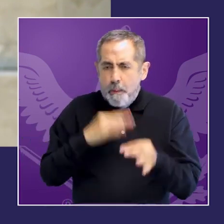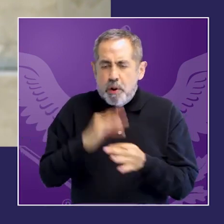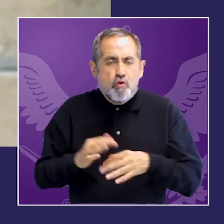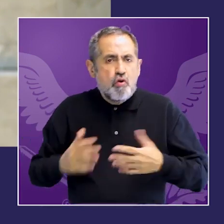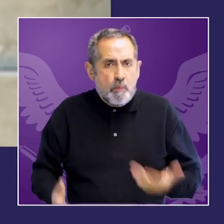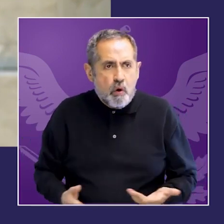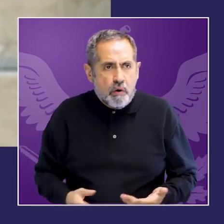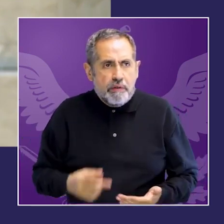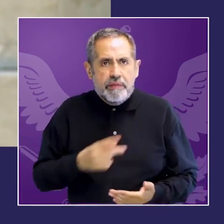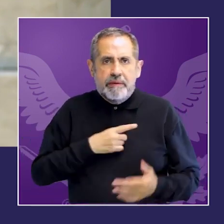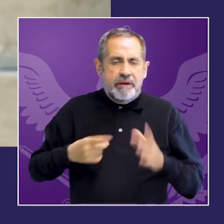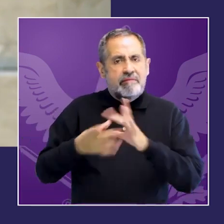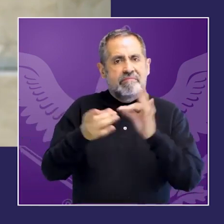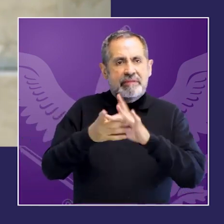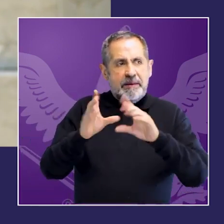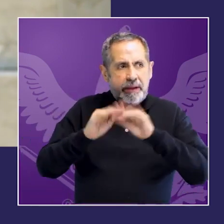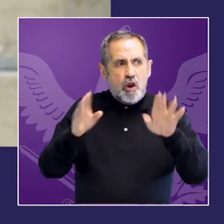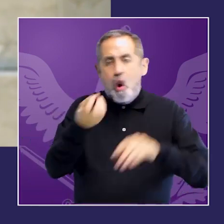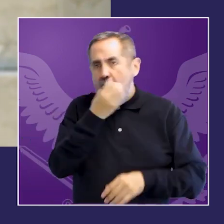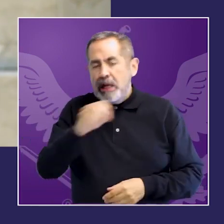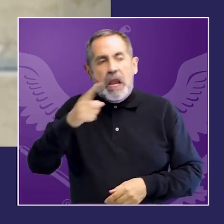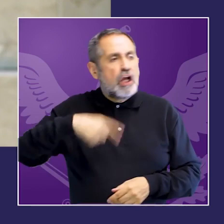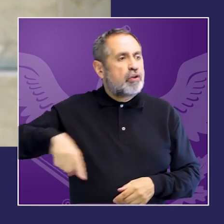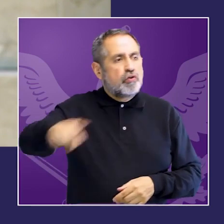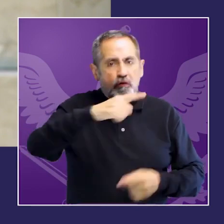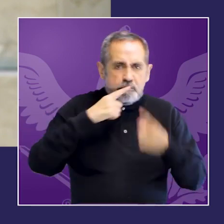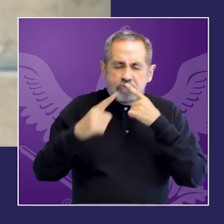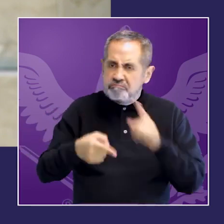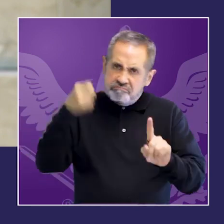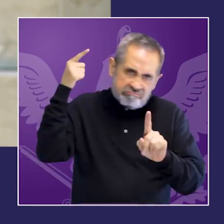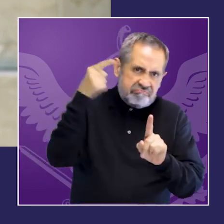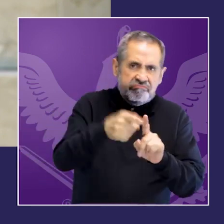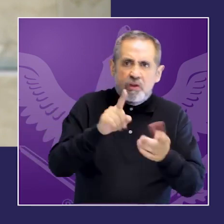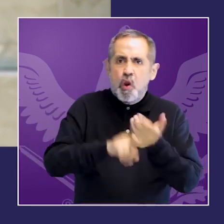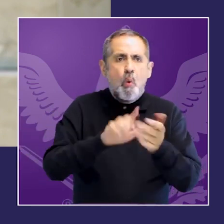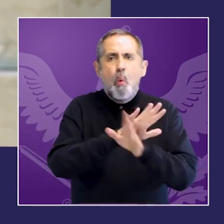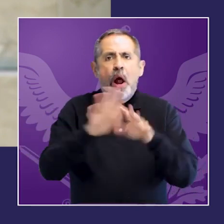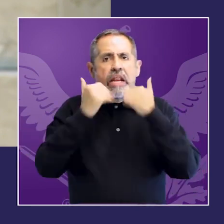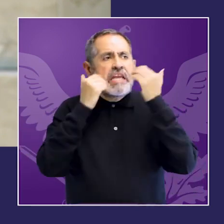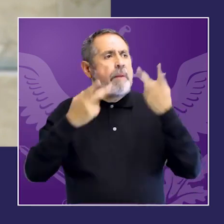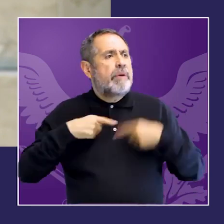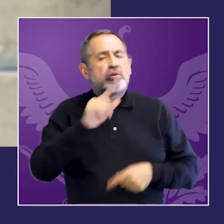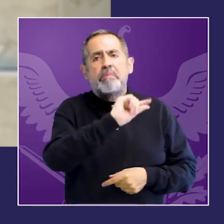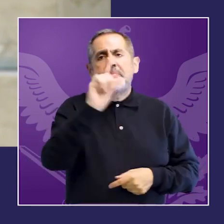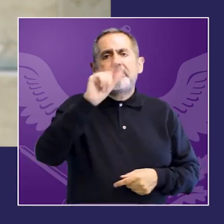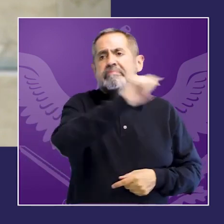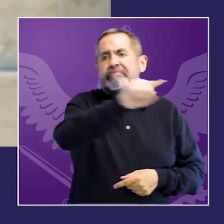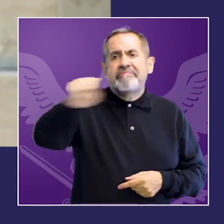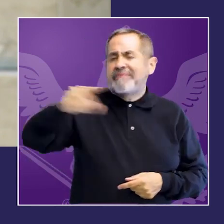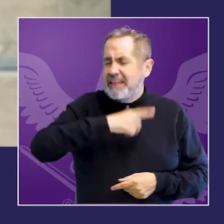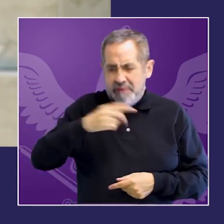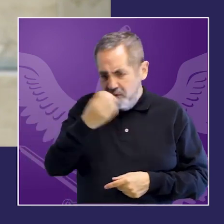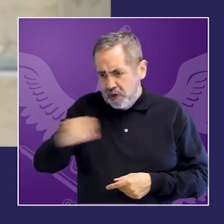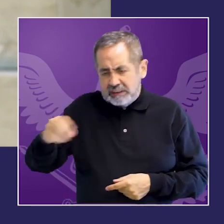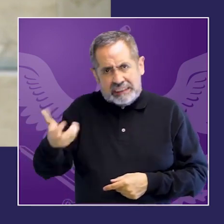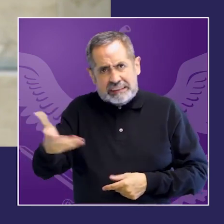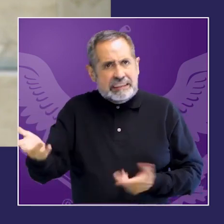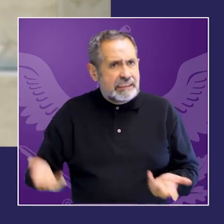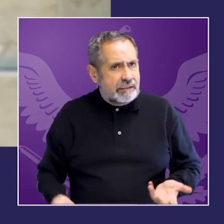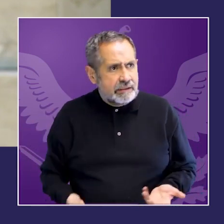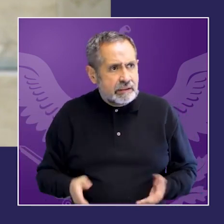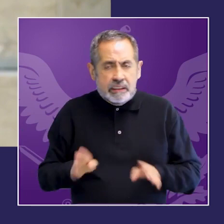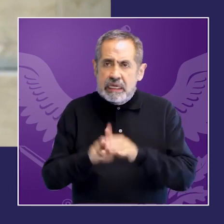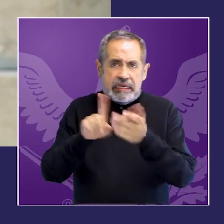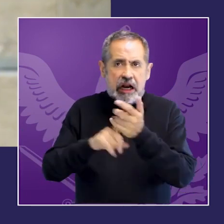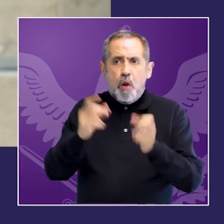descripción de obligaciones concretas y claras de cualquier funcionario o funcionaria pública sin duda del poder